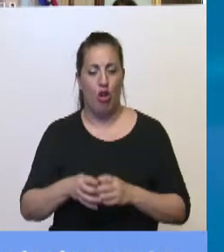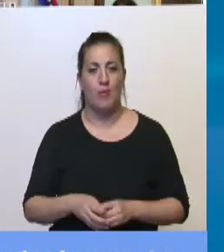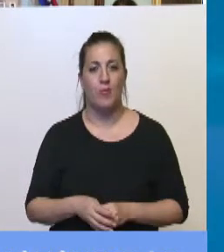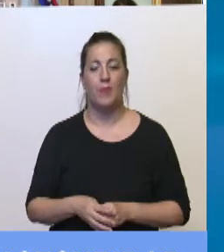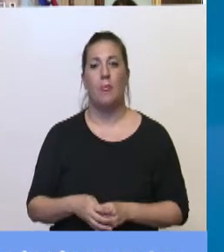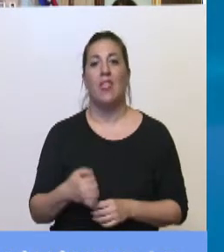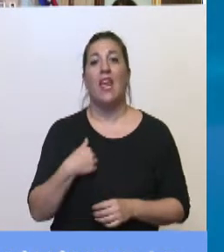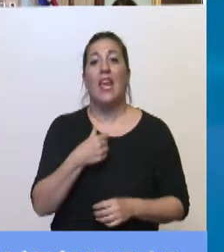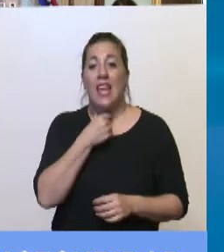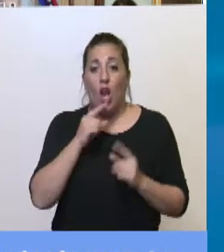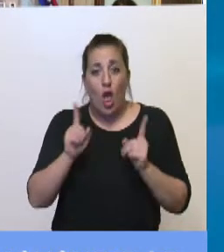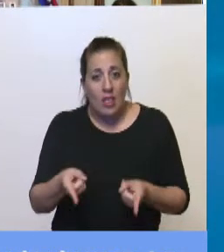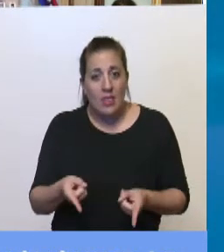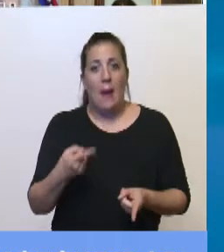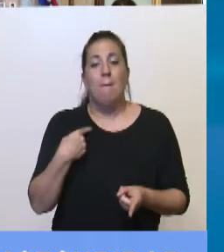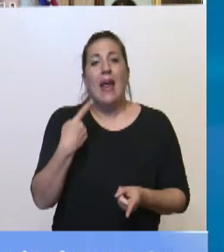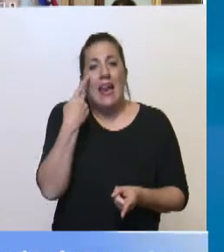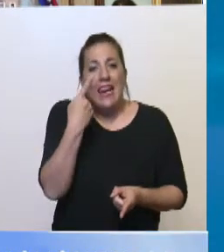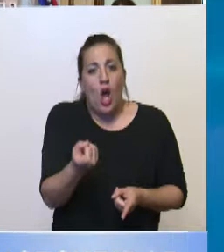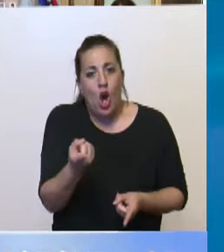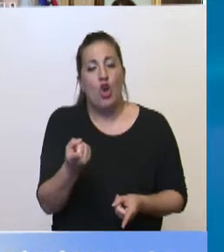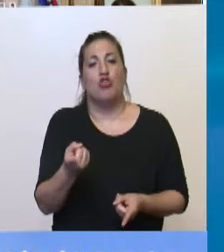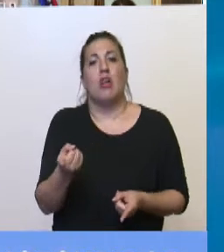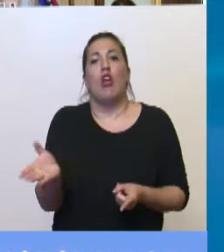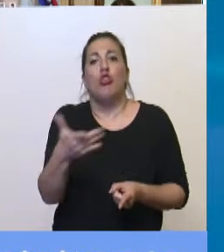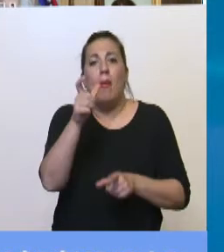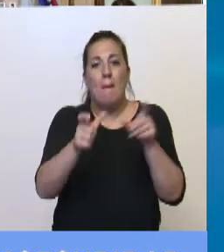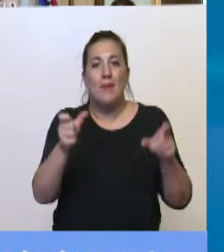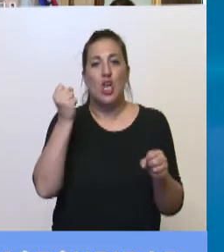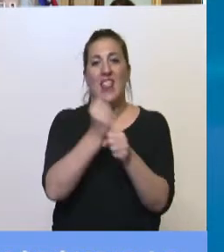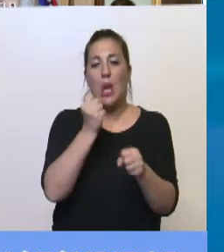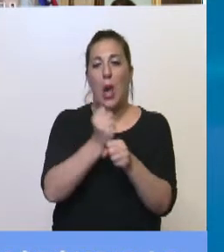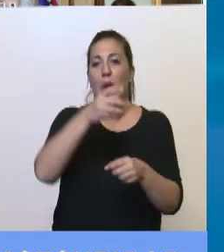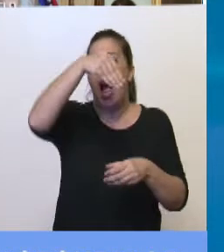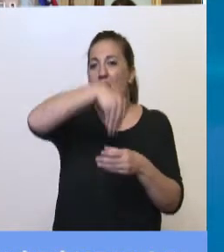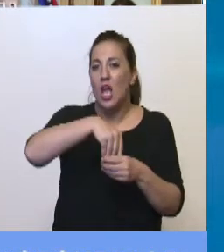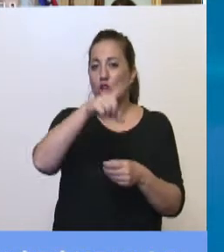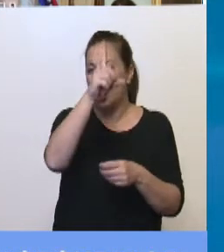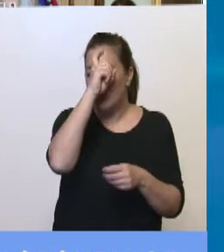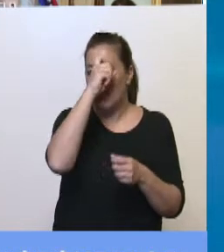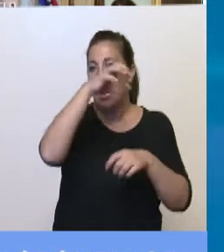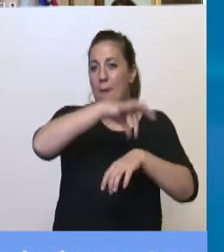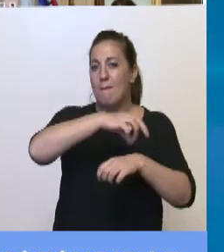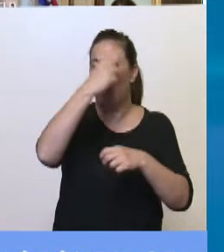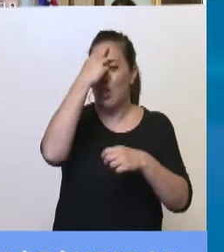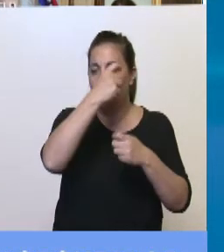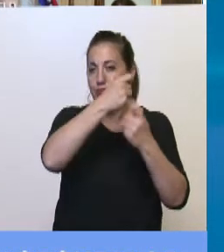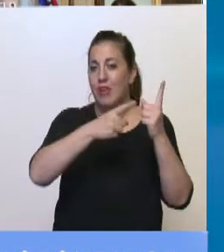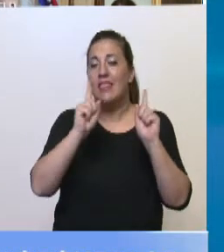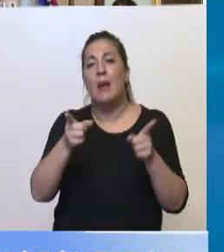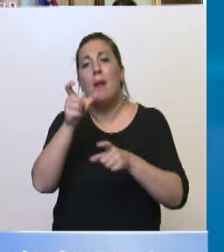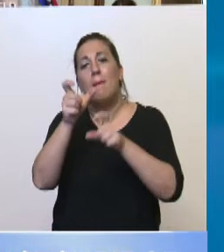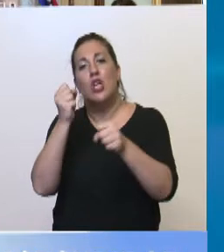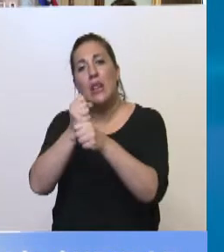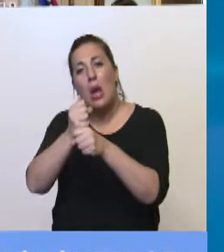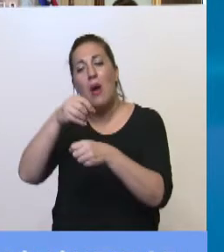además de reconocer, obviamente, a todos los trabajadores de la salud, y también en especial a los trabajadores de la Cruz Roja,